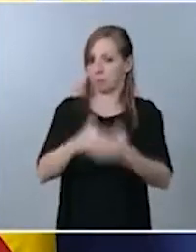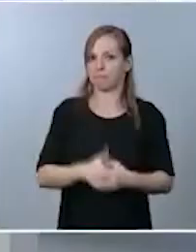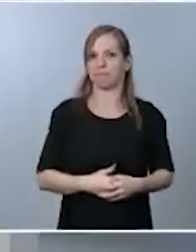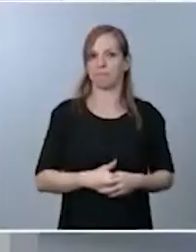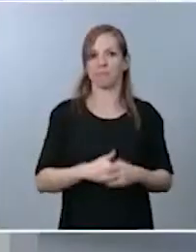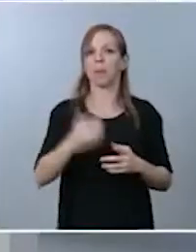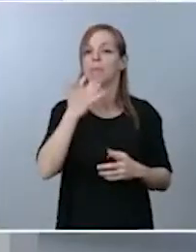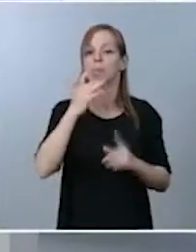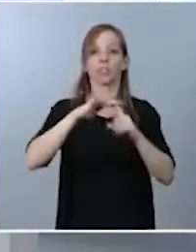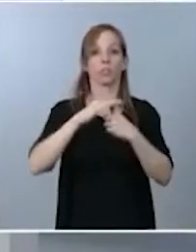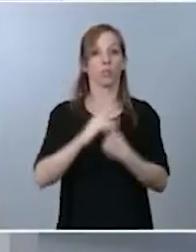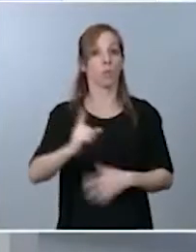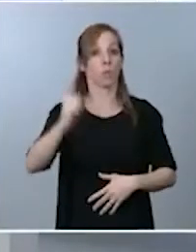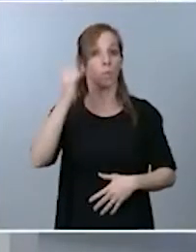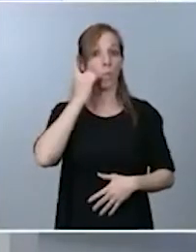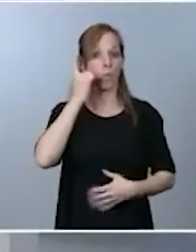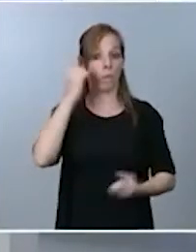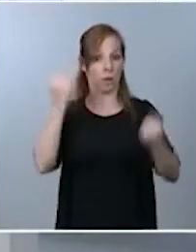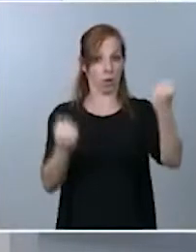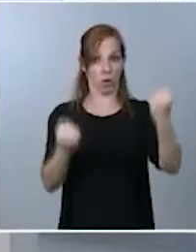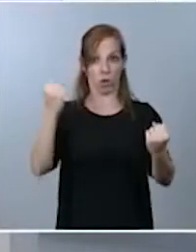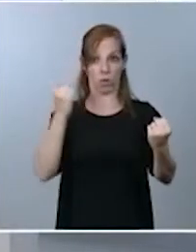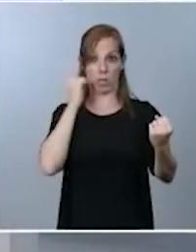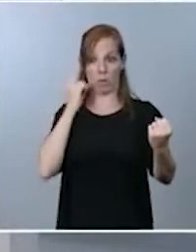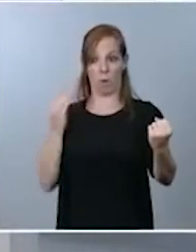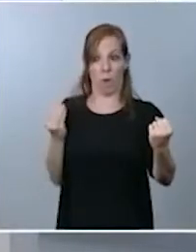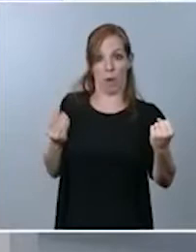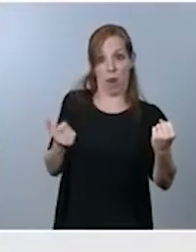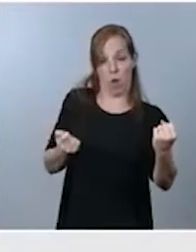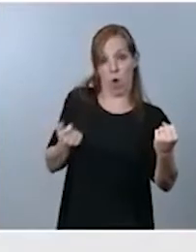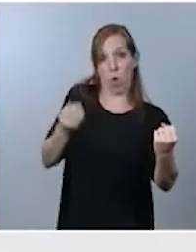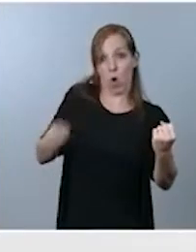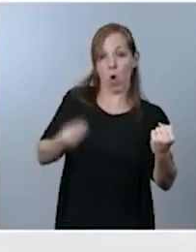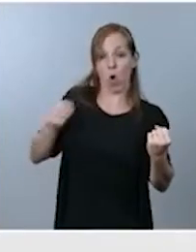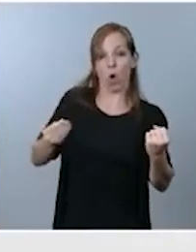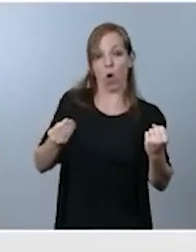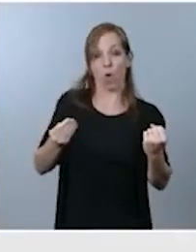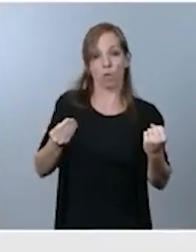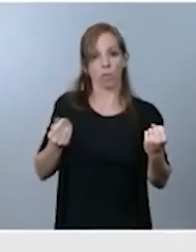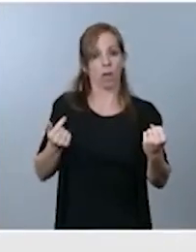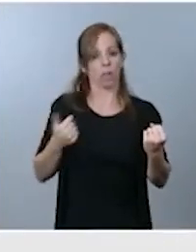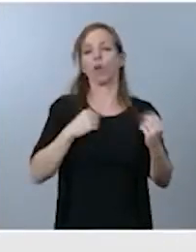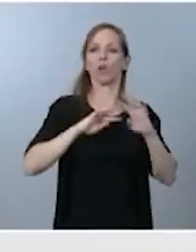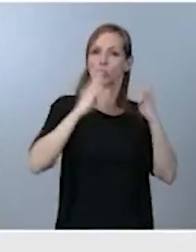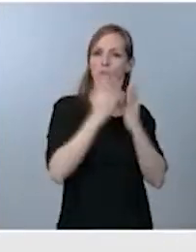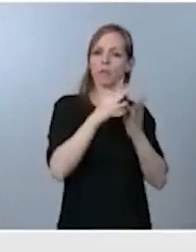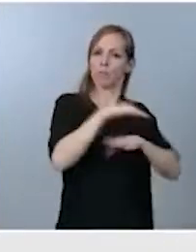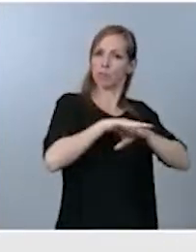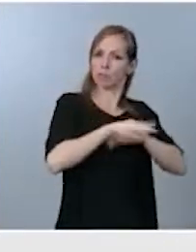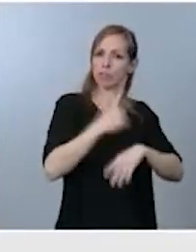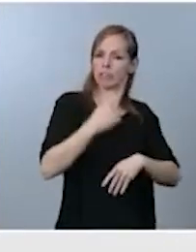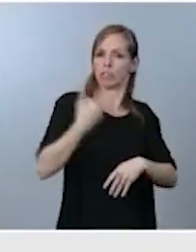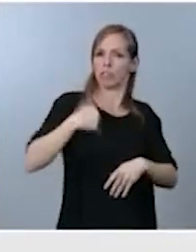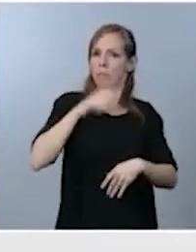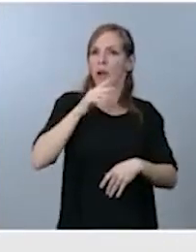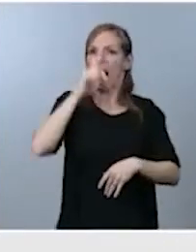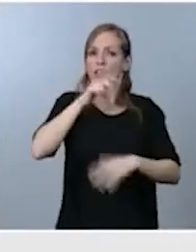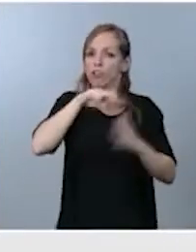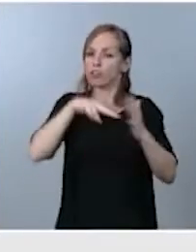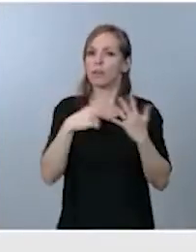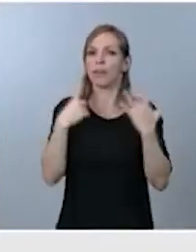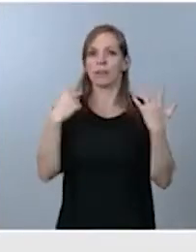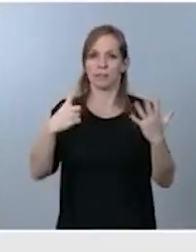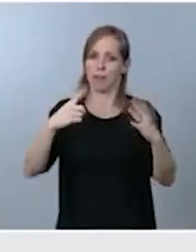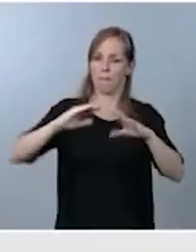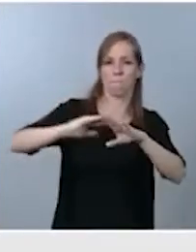teléfono móvil, hemos de diferenciar, como lo he dicho en el Consejo de Ministros y por lo que hemos referido, que no estamos en el 2006, que estamos en el año